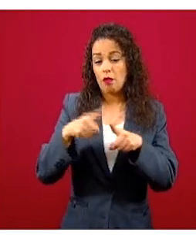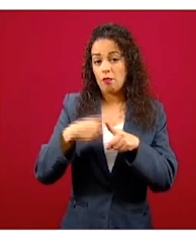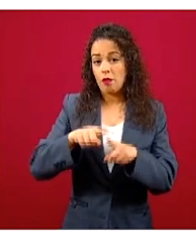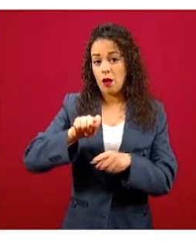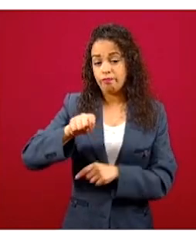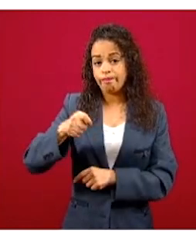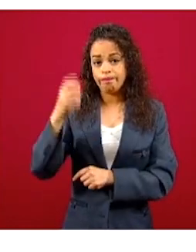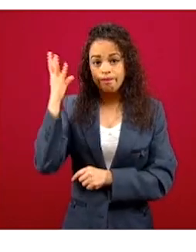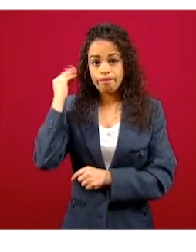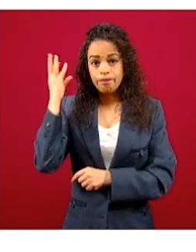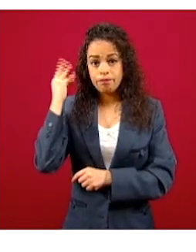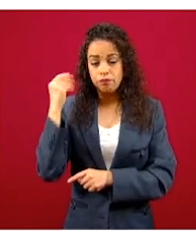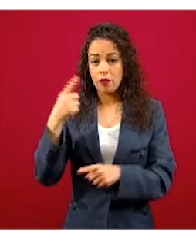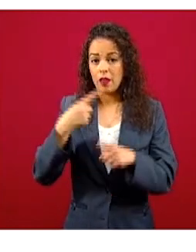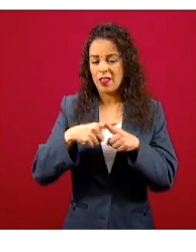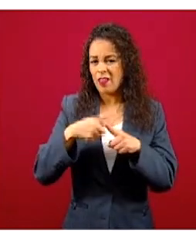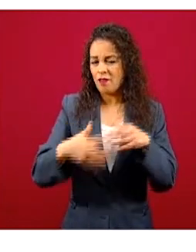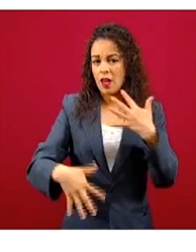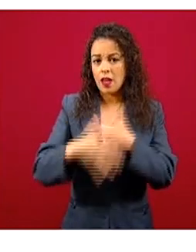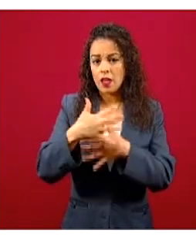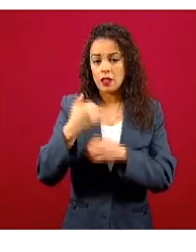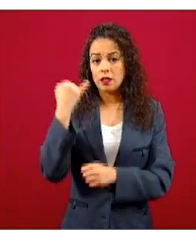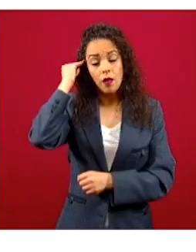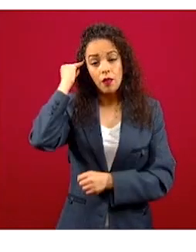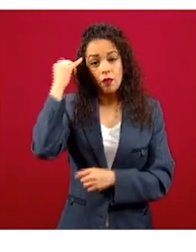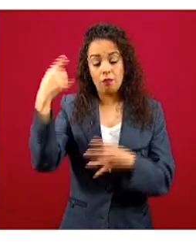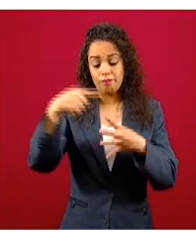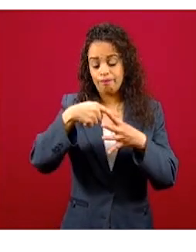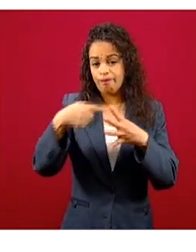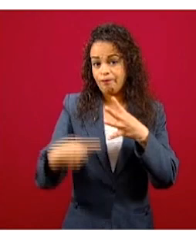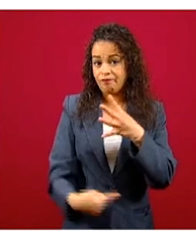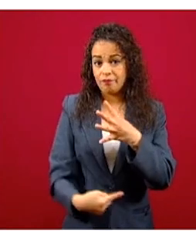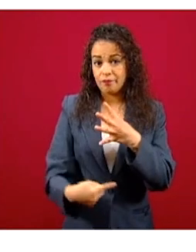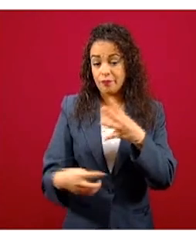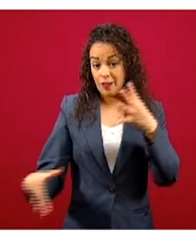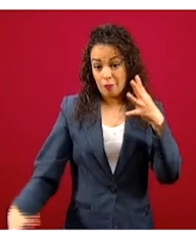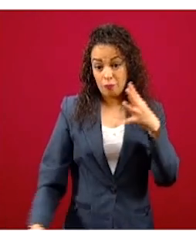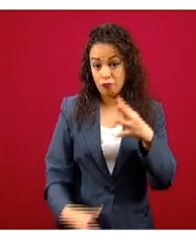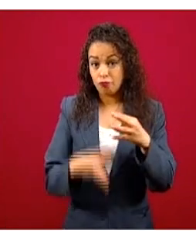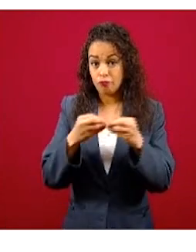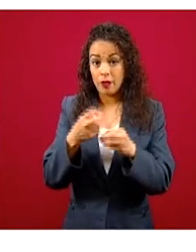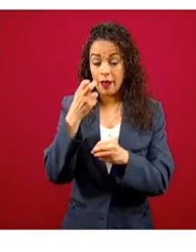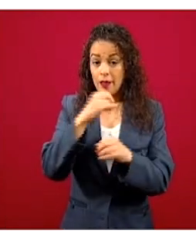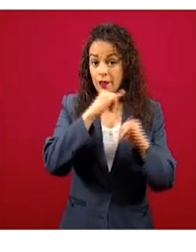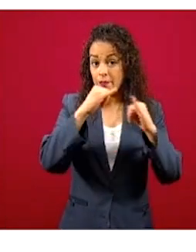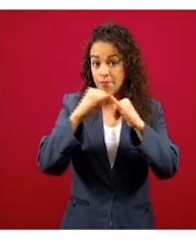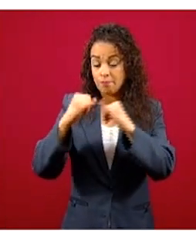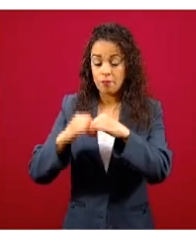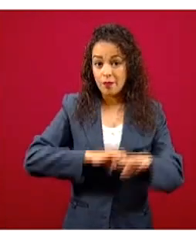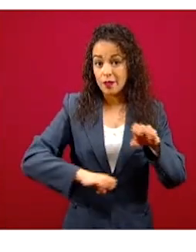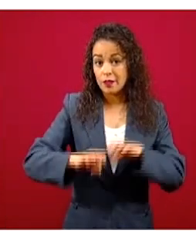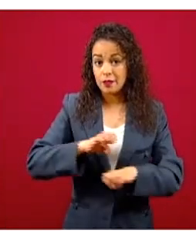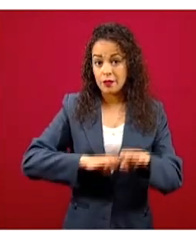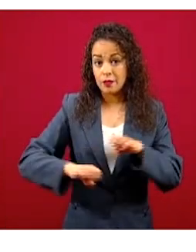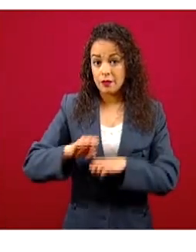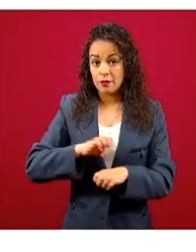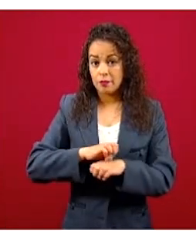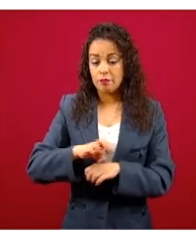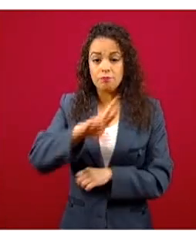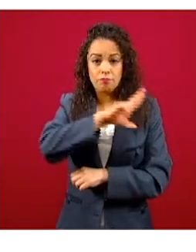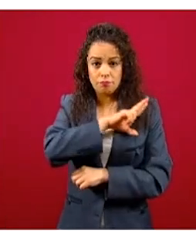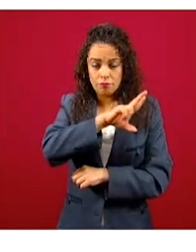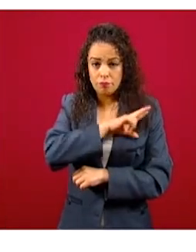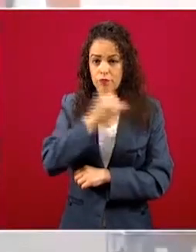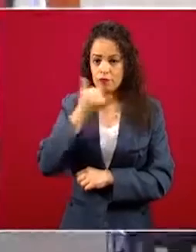idiomas indígenas distintos. Y todas estas instituciones y empresas públicas y